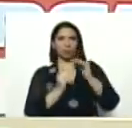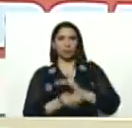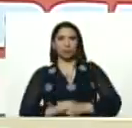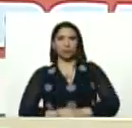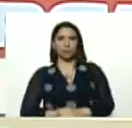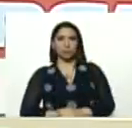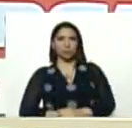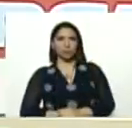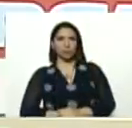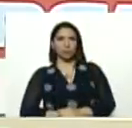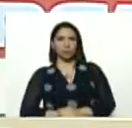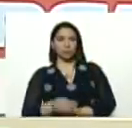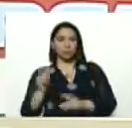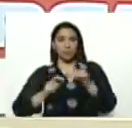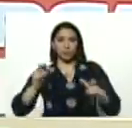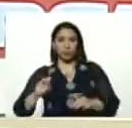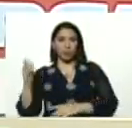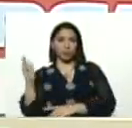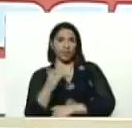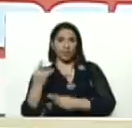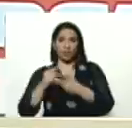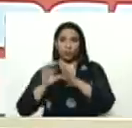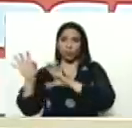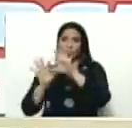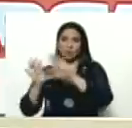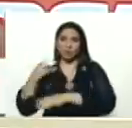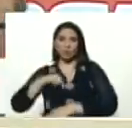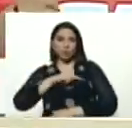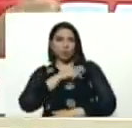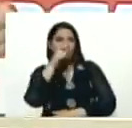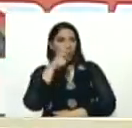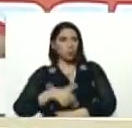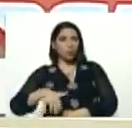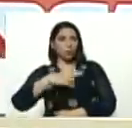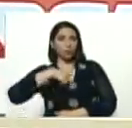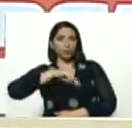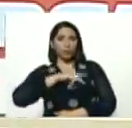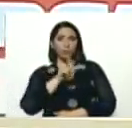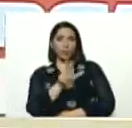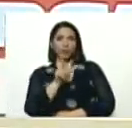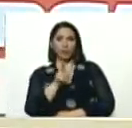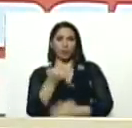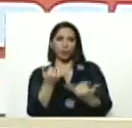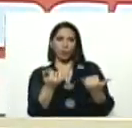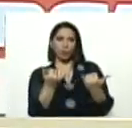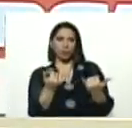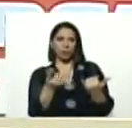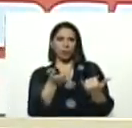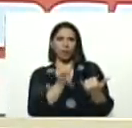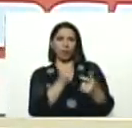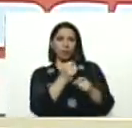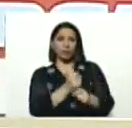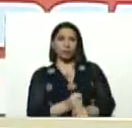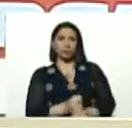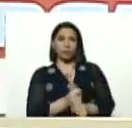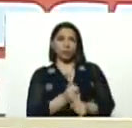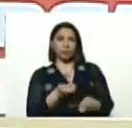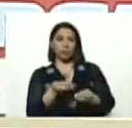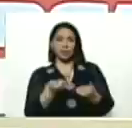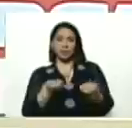a los con nacionales, nuestro pueblo, y nuestro partido, ahora recientemente, estado en las estaciones de servicio,